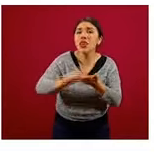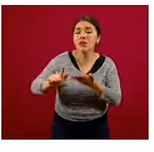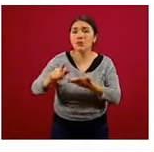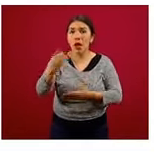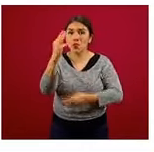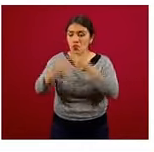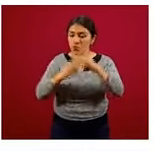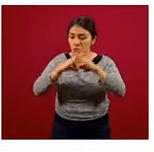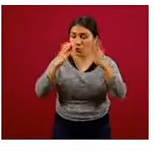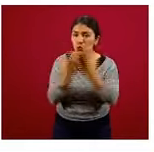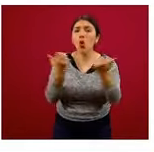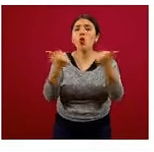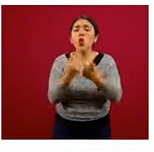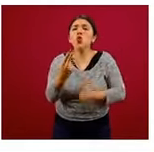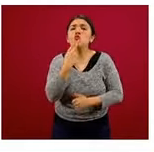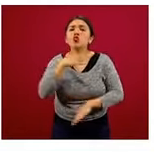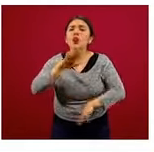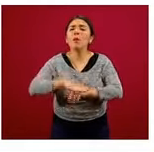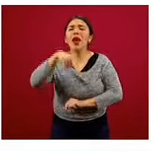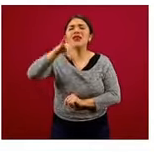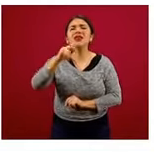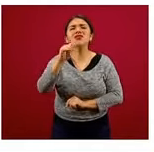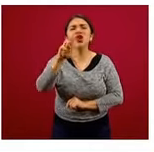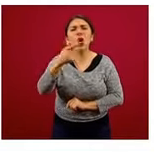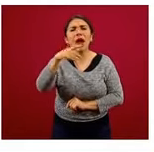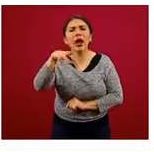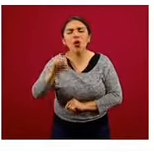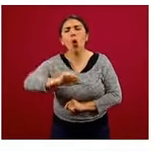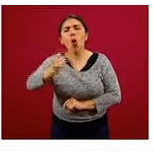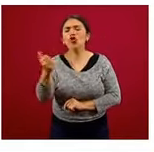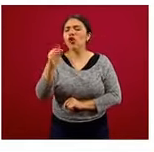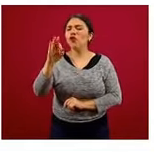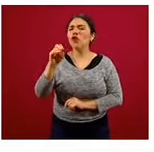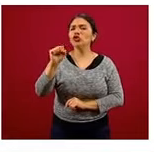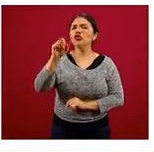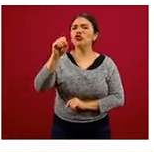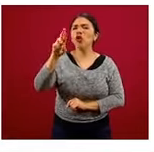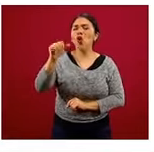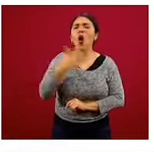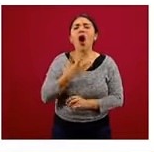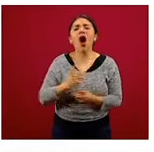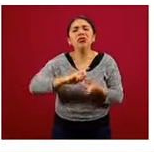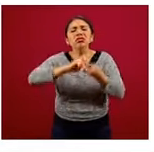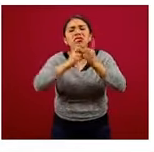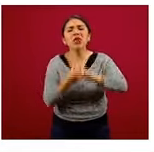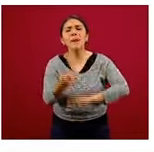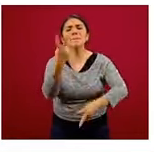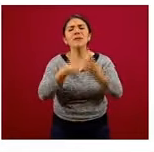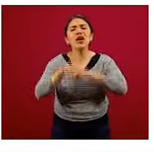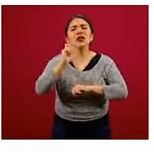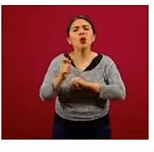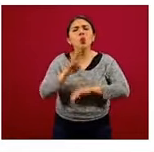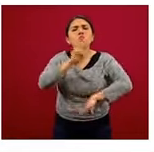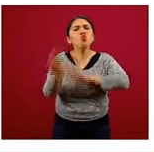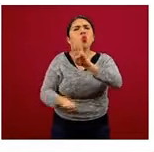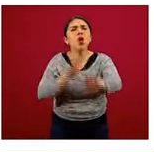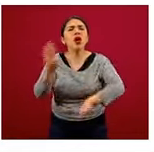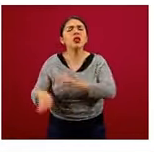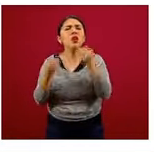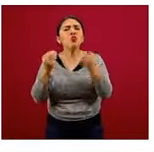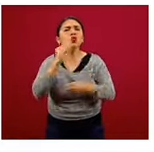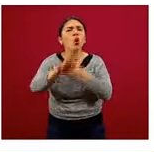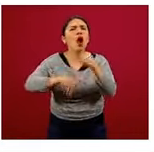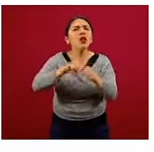excesivo de nitrógeno y de fósforo causa eutrofización, que es la muerte de especies